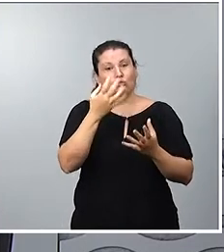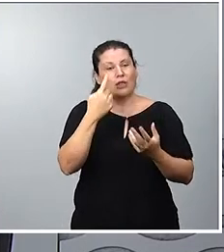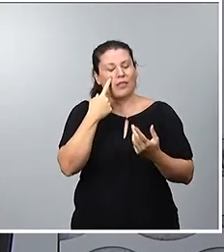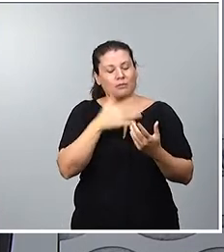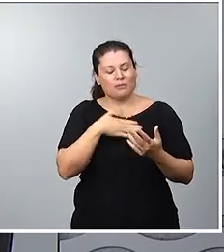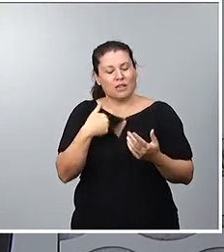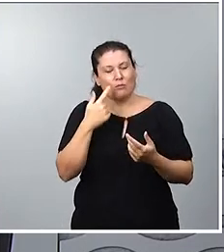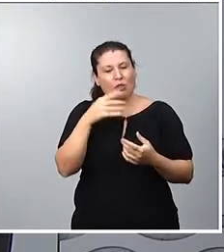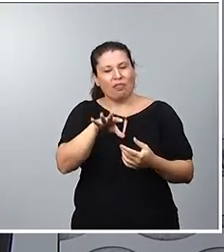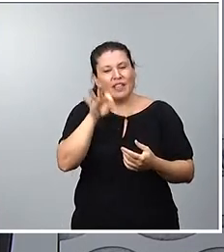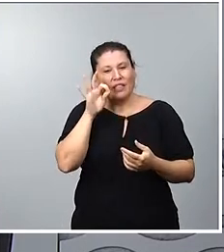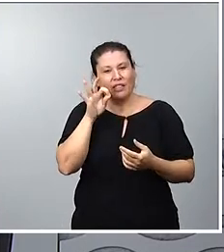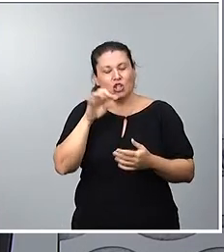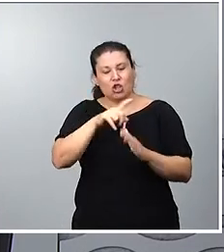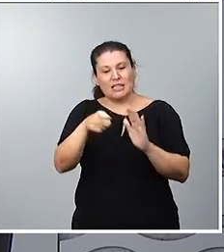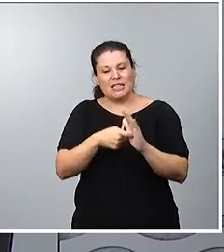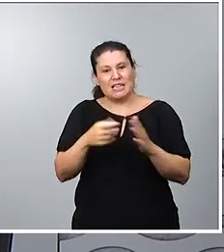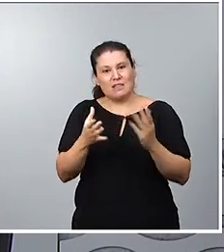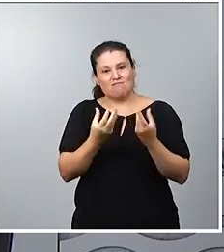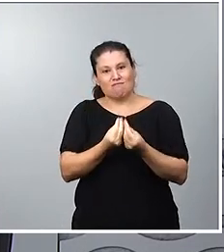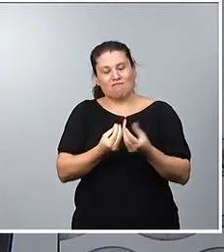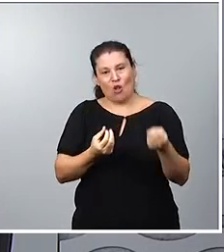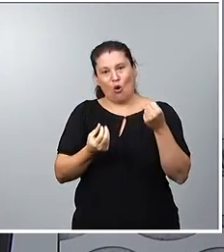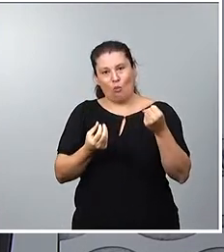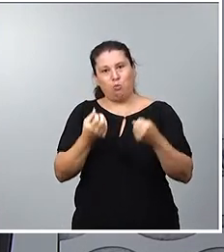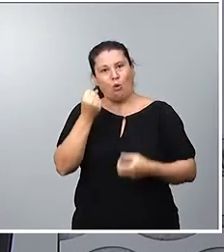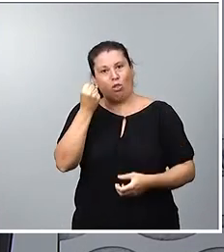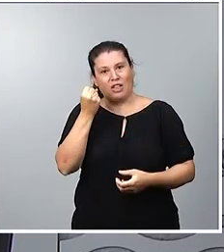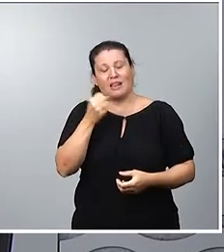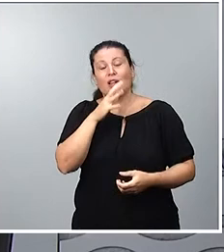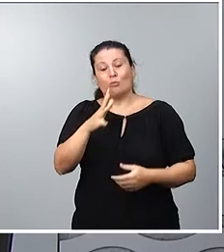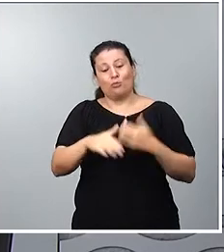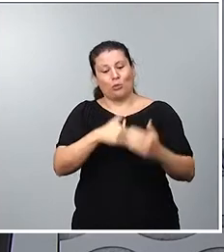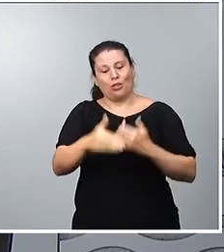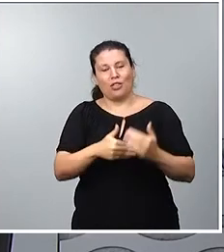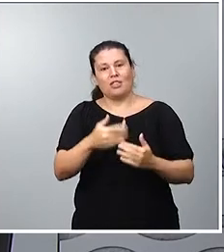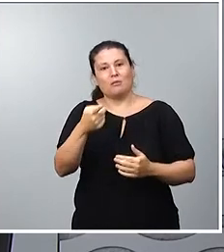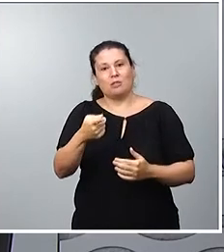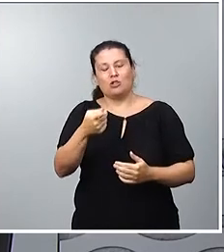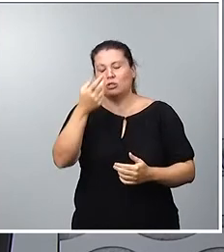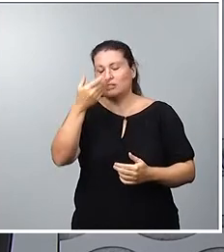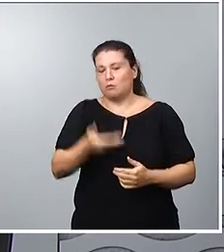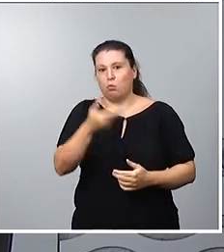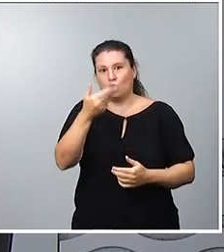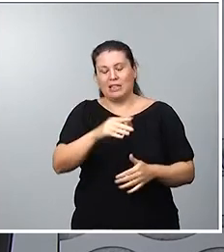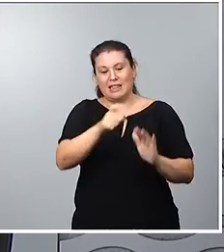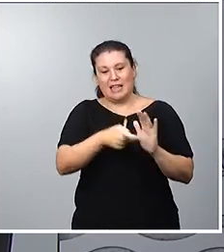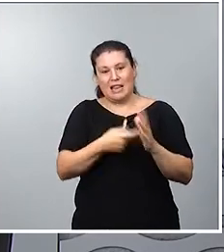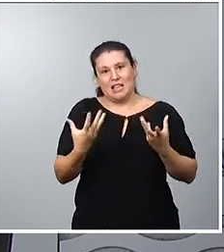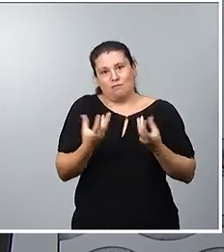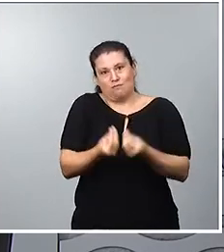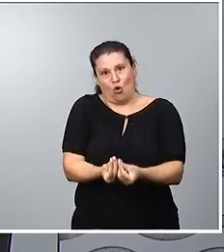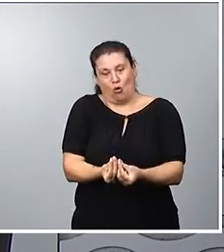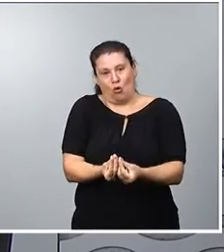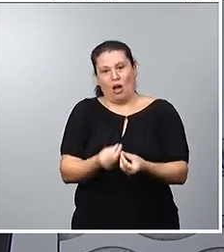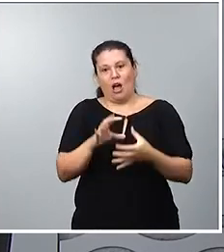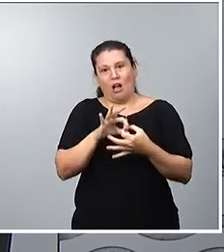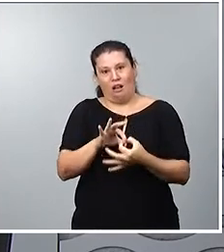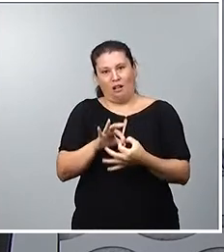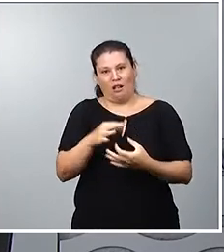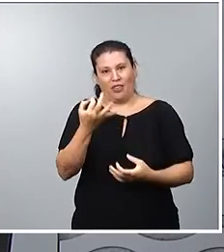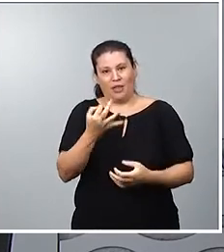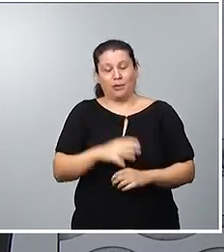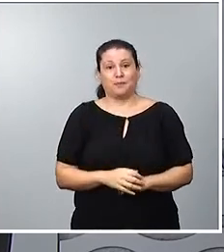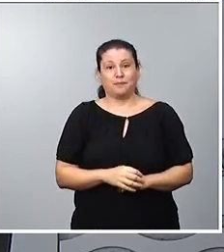rigurosas jurídicamente, porque estamos llevando a cabo un procedimiento absolutamente arreglado. Por ello, hemos actuado,